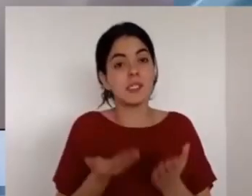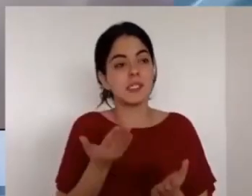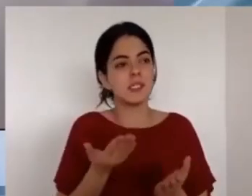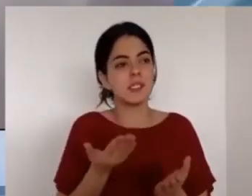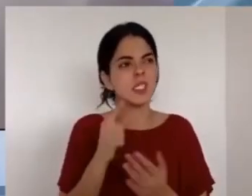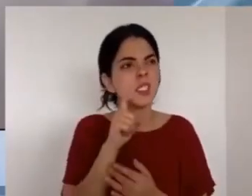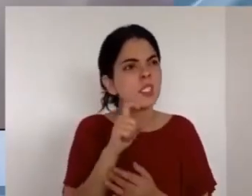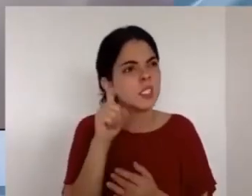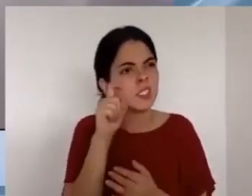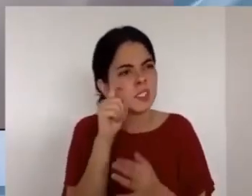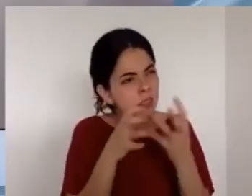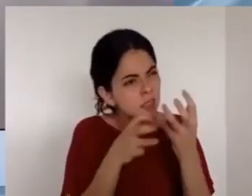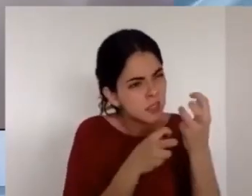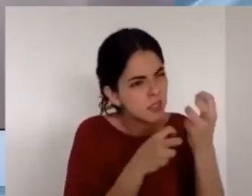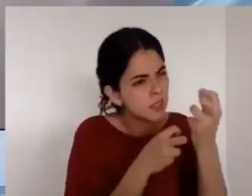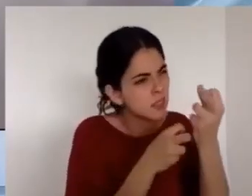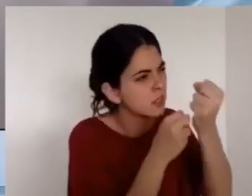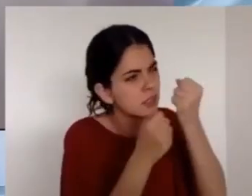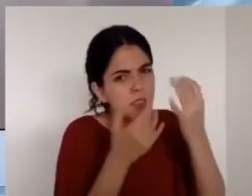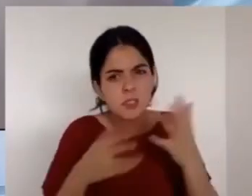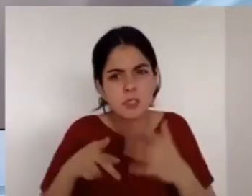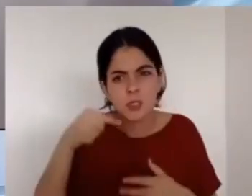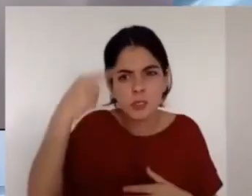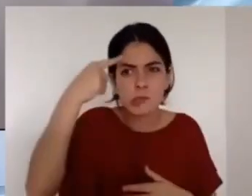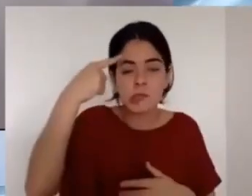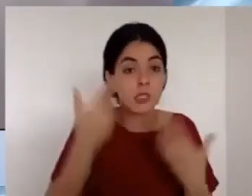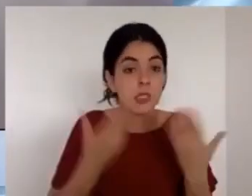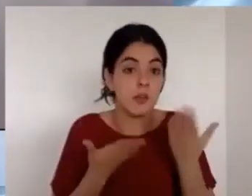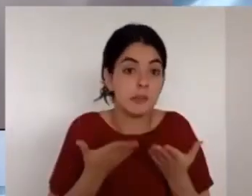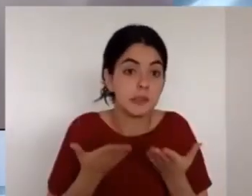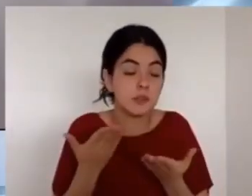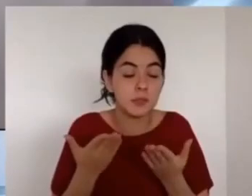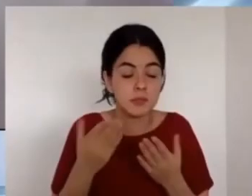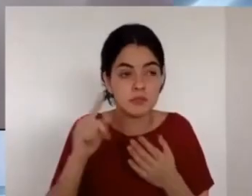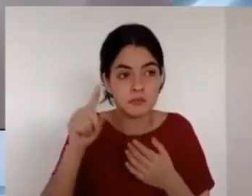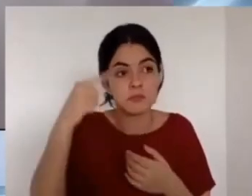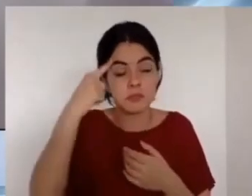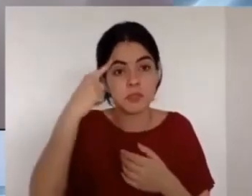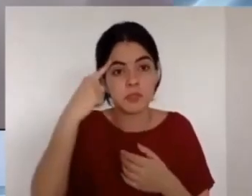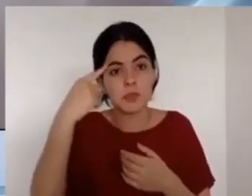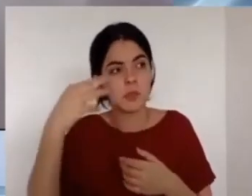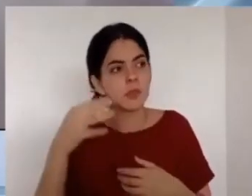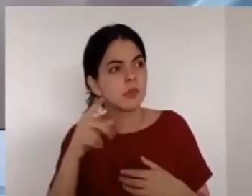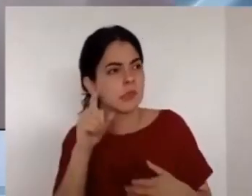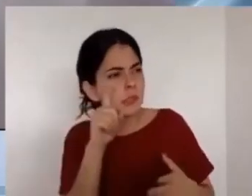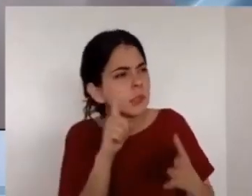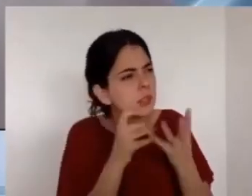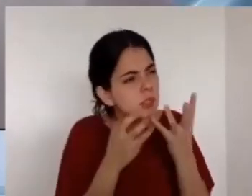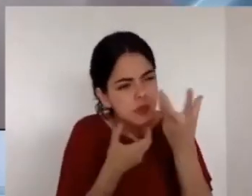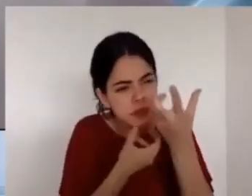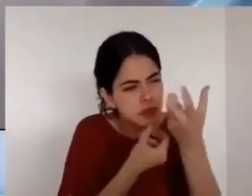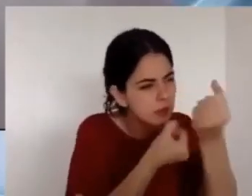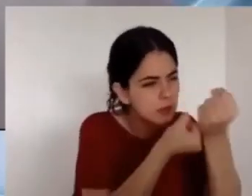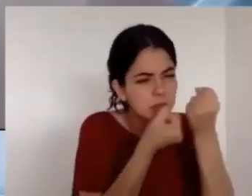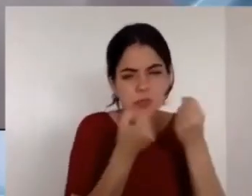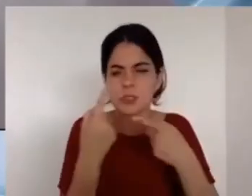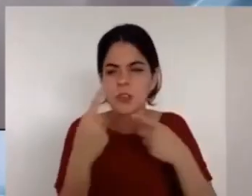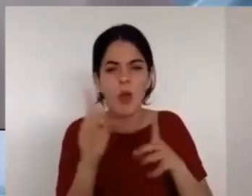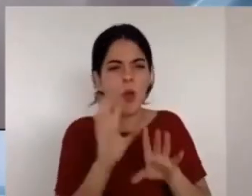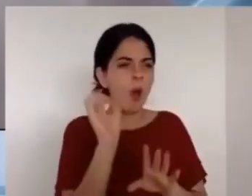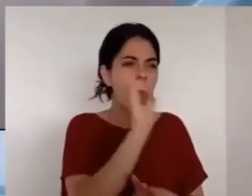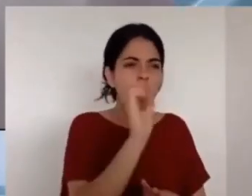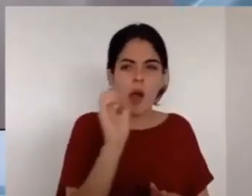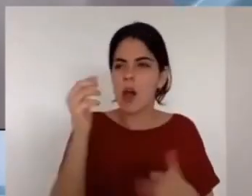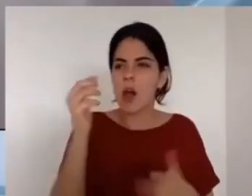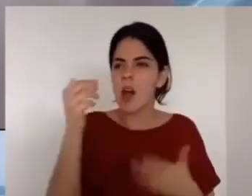cuál es la peor tentación y el peor mal que nos puede acaecer a